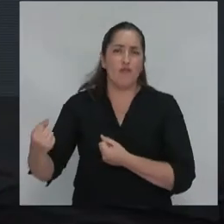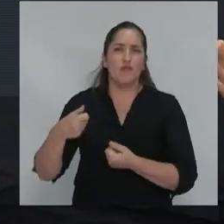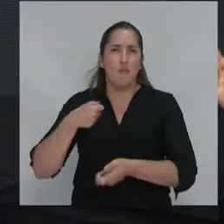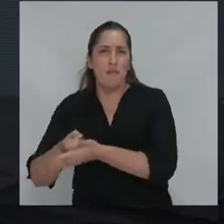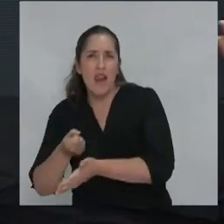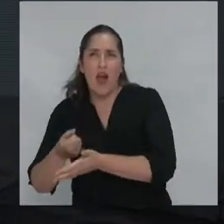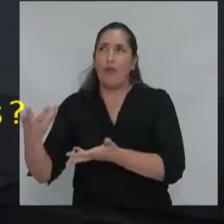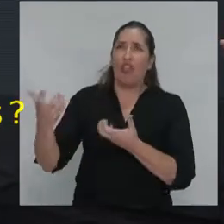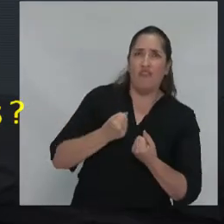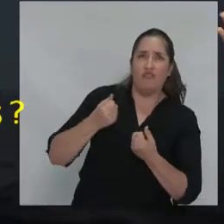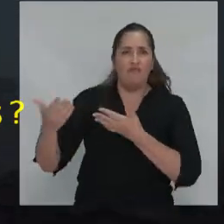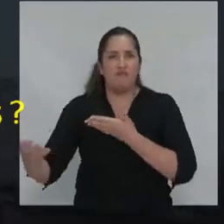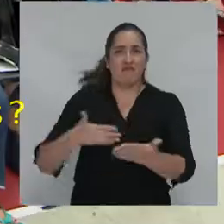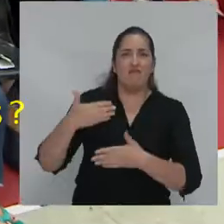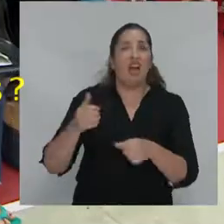gracias.